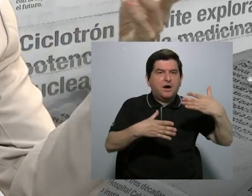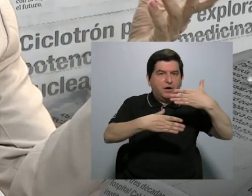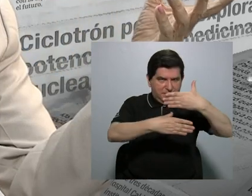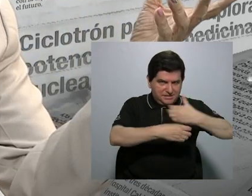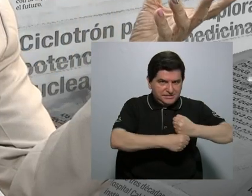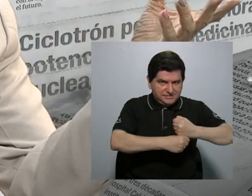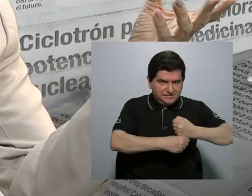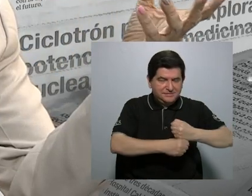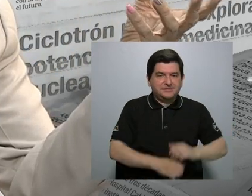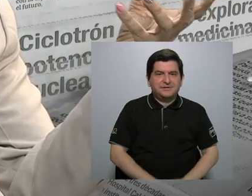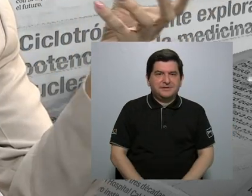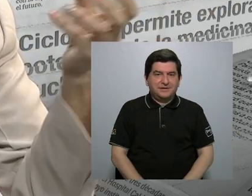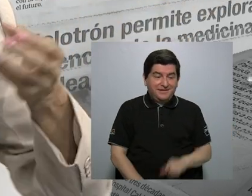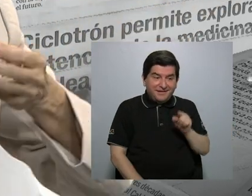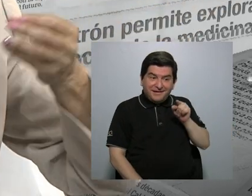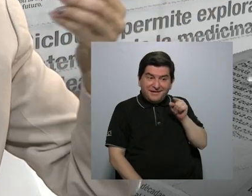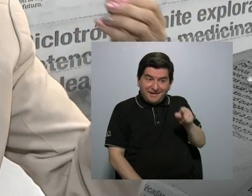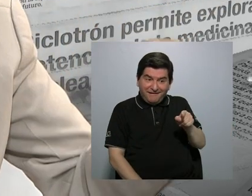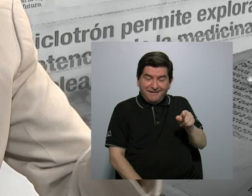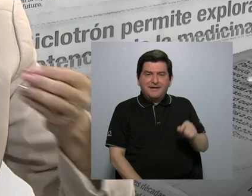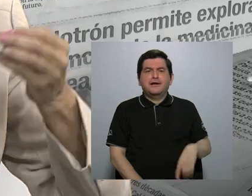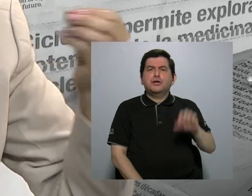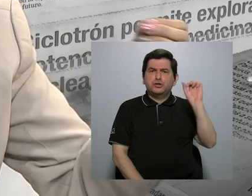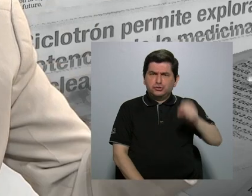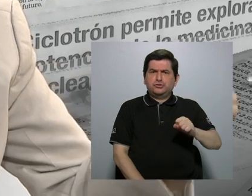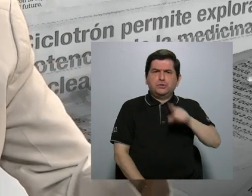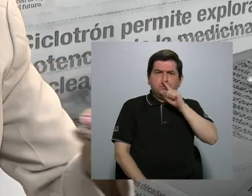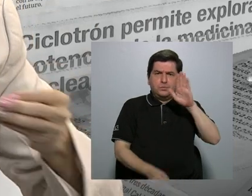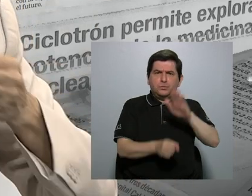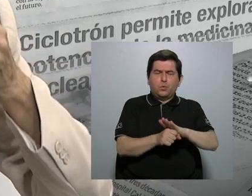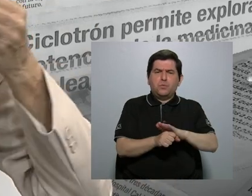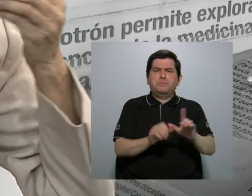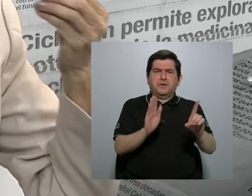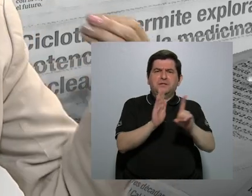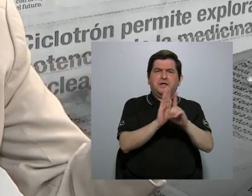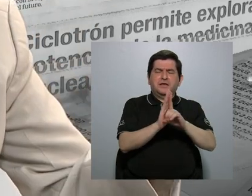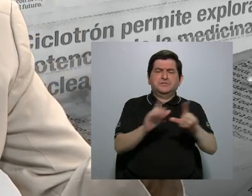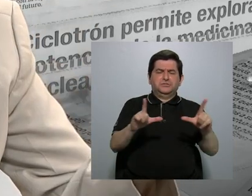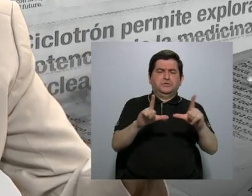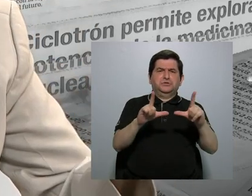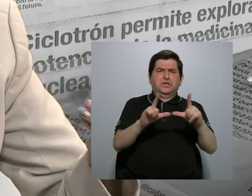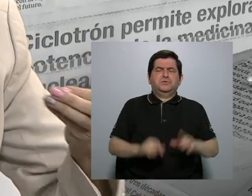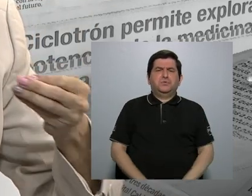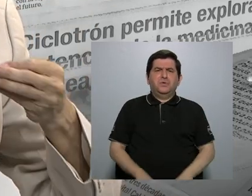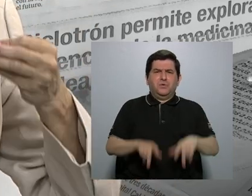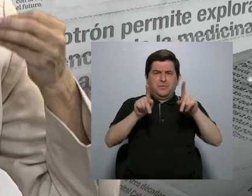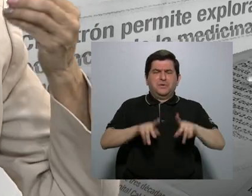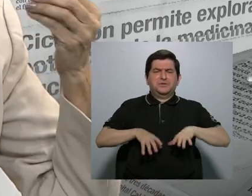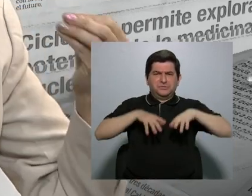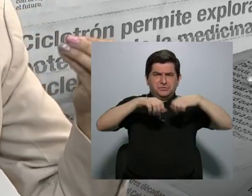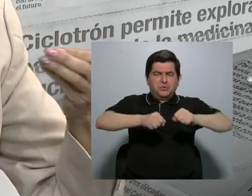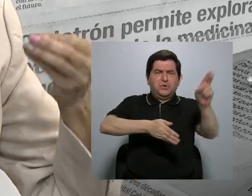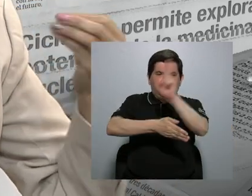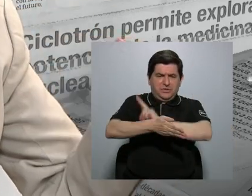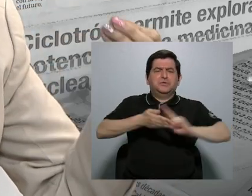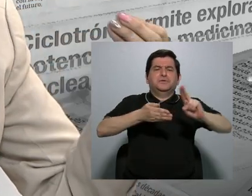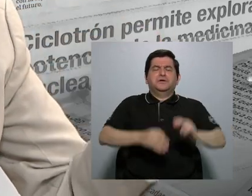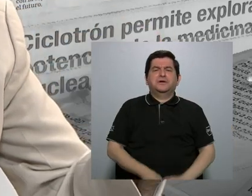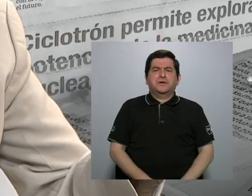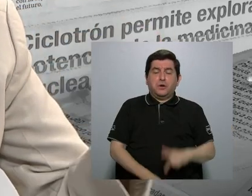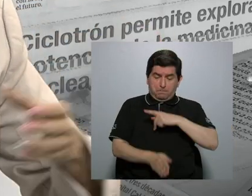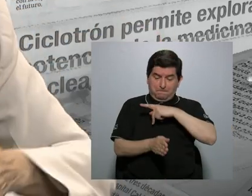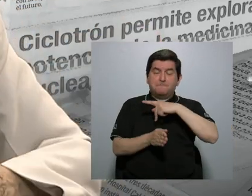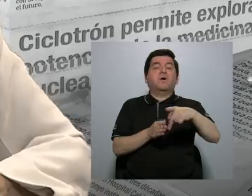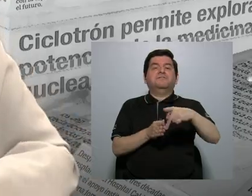están a derecho con sus títulos, son graduados de una universidad, son